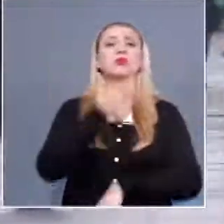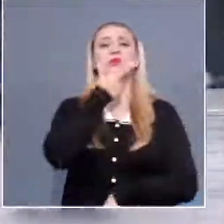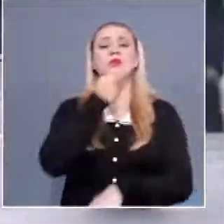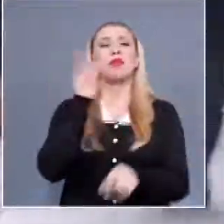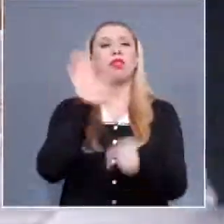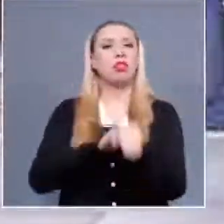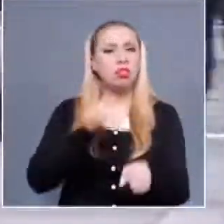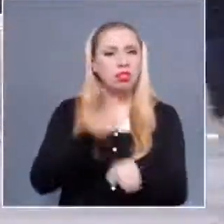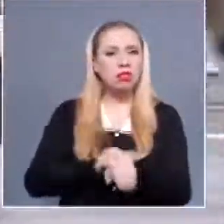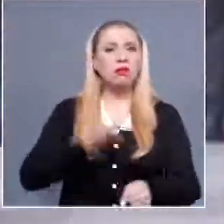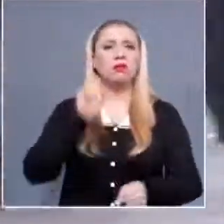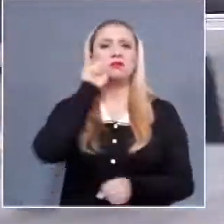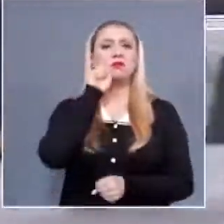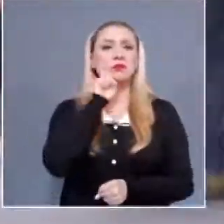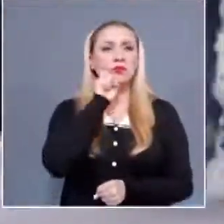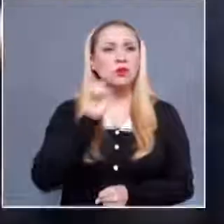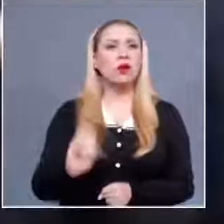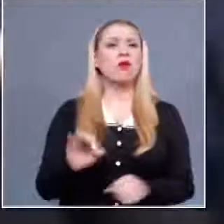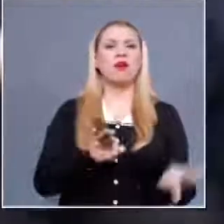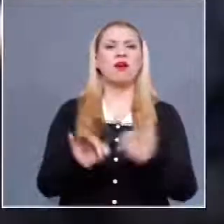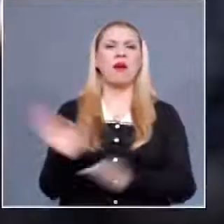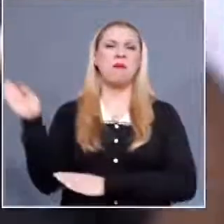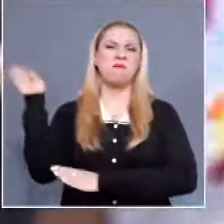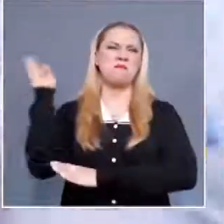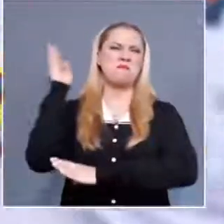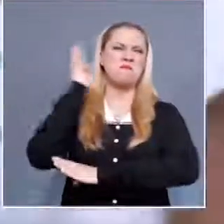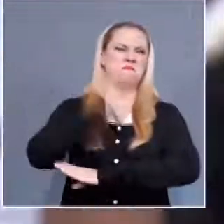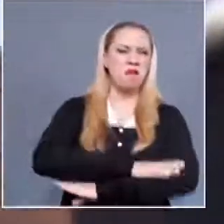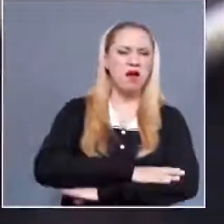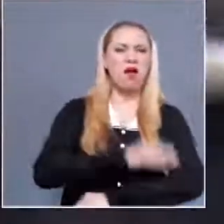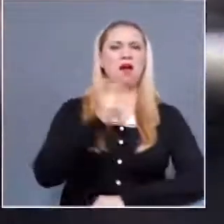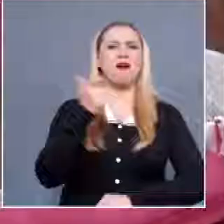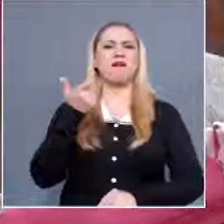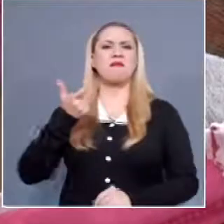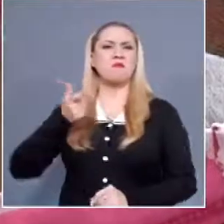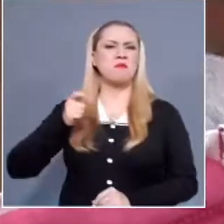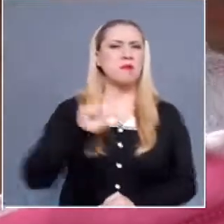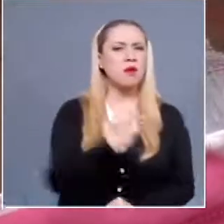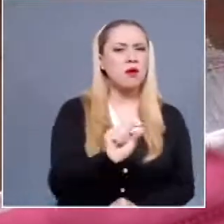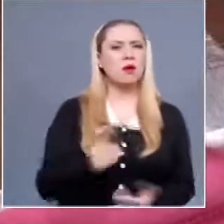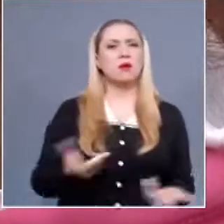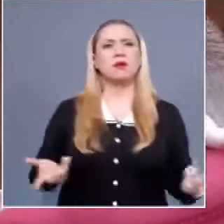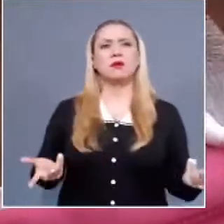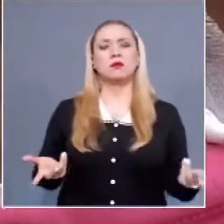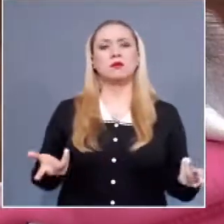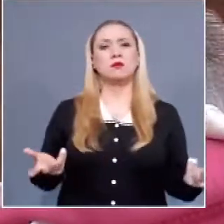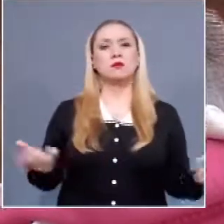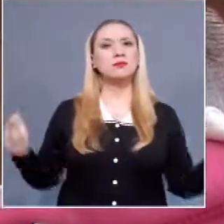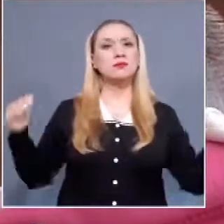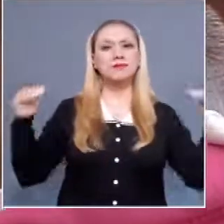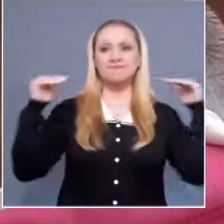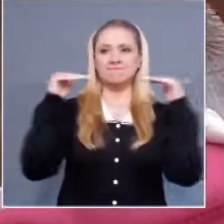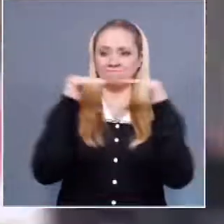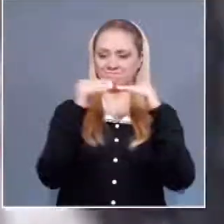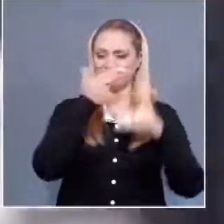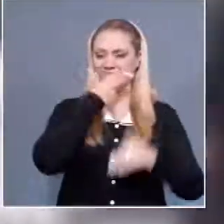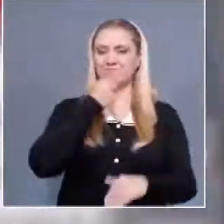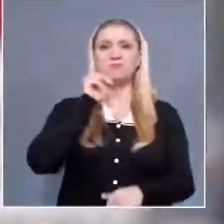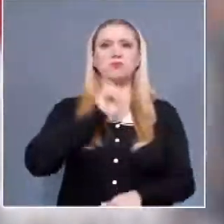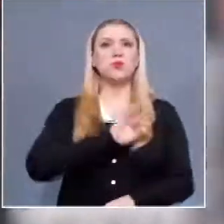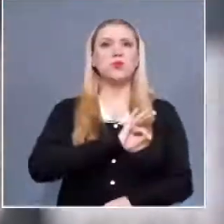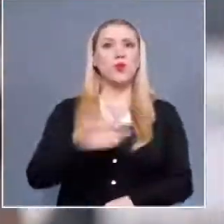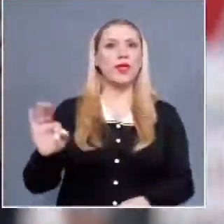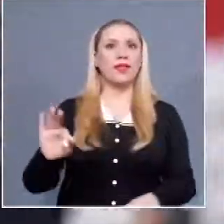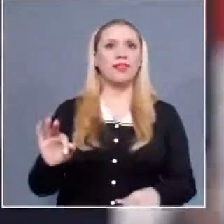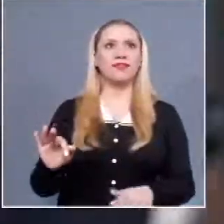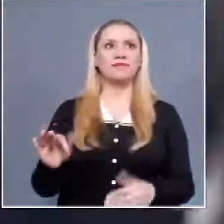Solo logrando una igualdad sustancial de género, vamos a poder crecer como personas, como